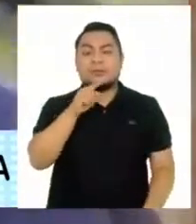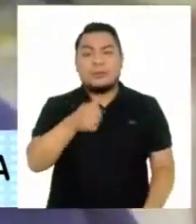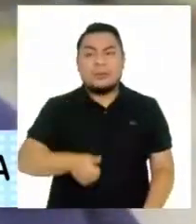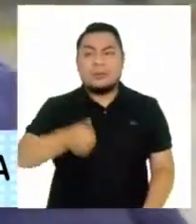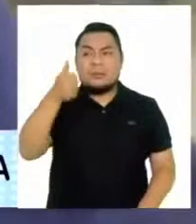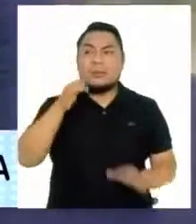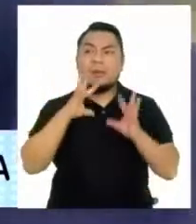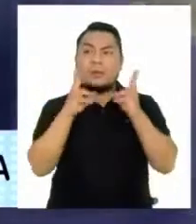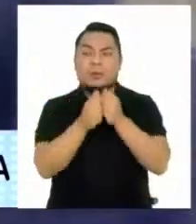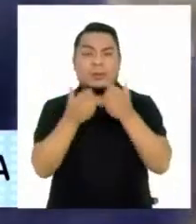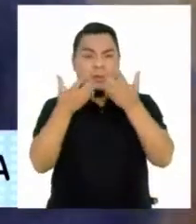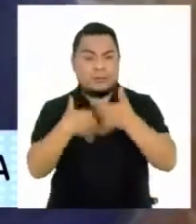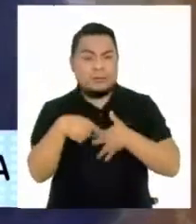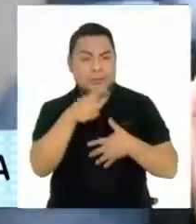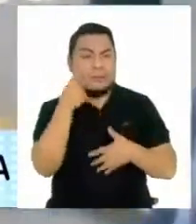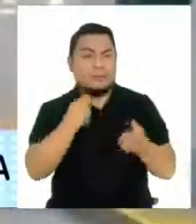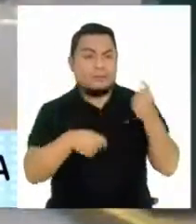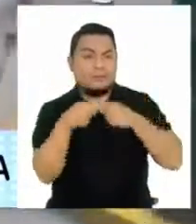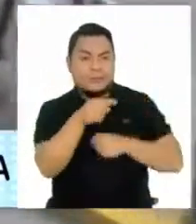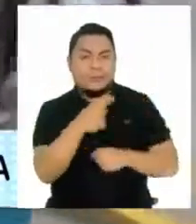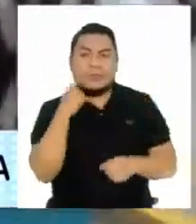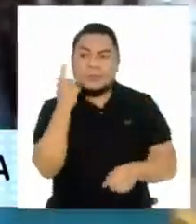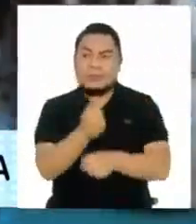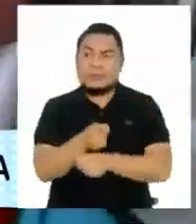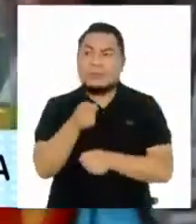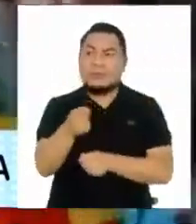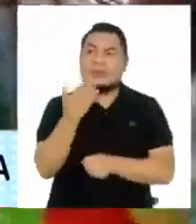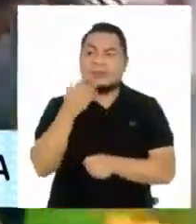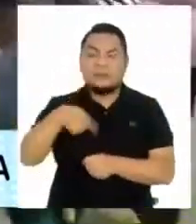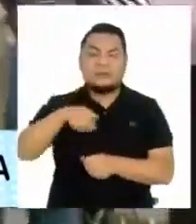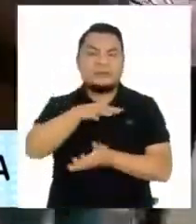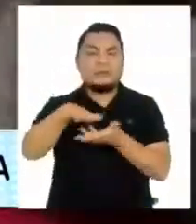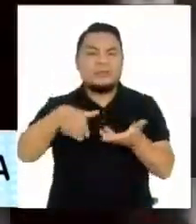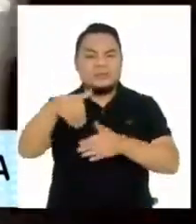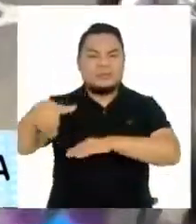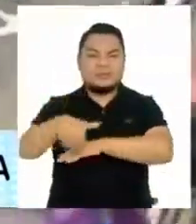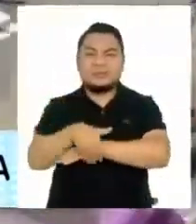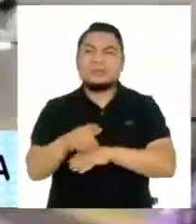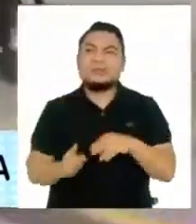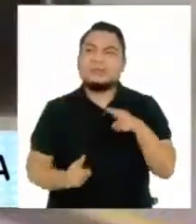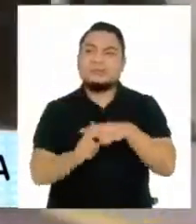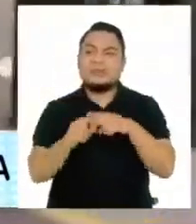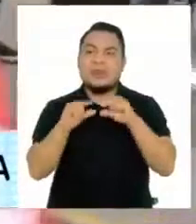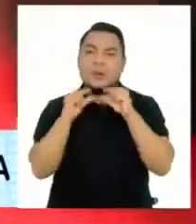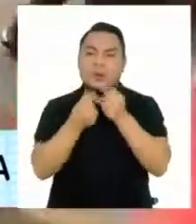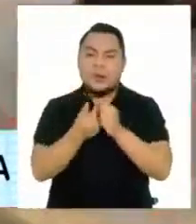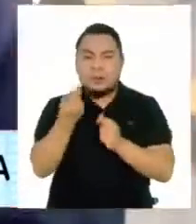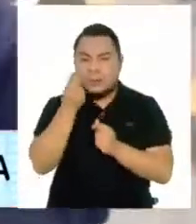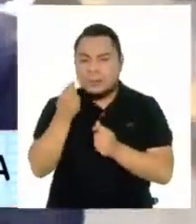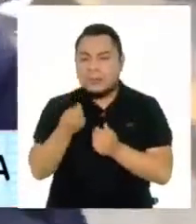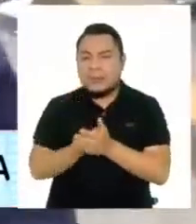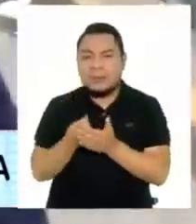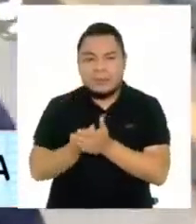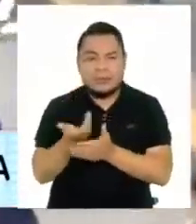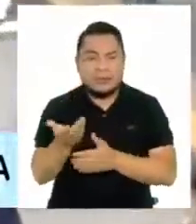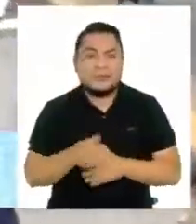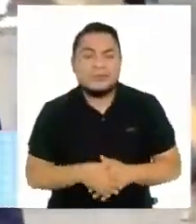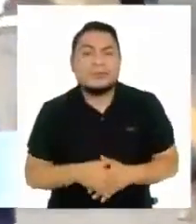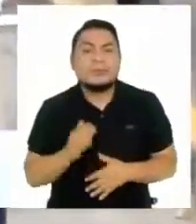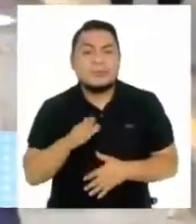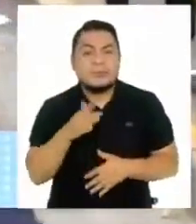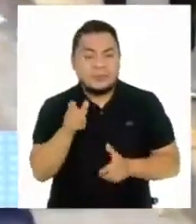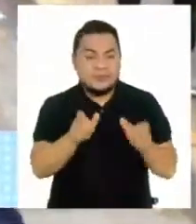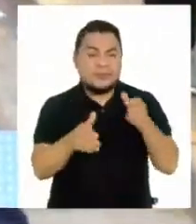presidenta de la Asociación Empresarial de Gamarra, denunció que detrás de la informalidad reaparecen las mafias. Hay